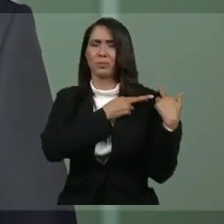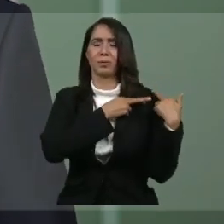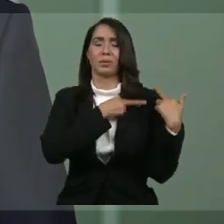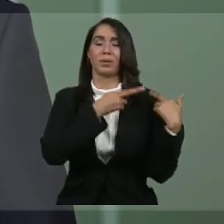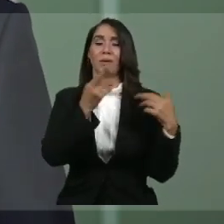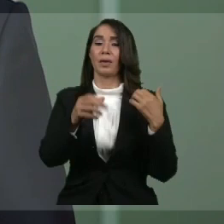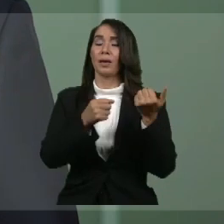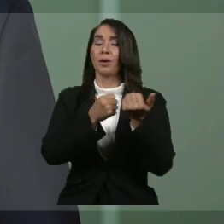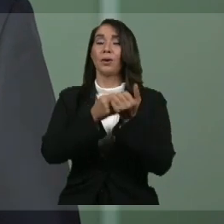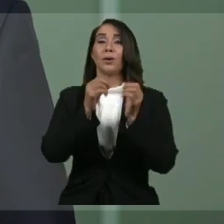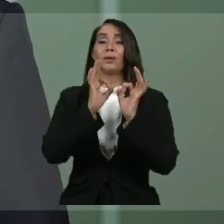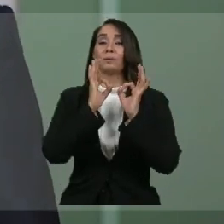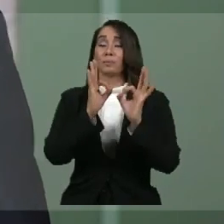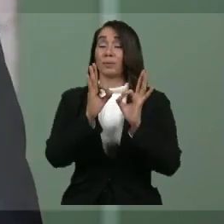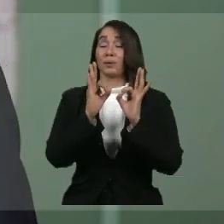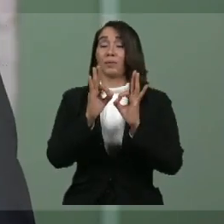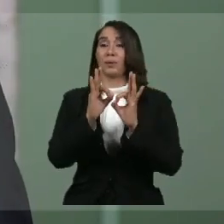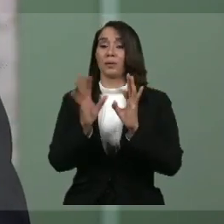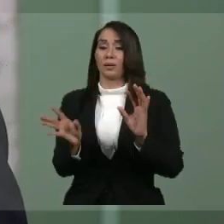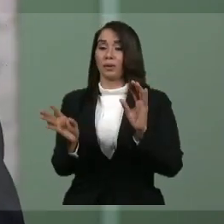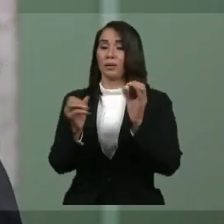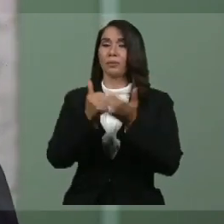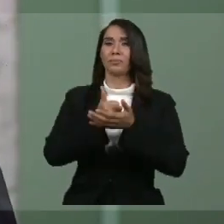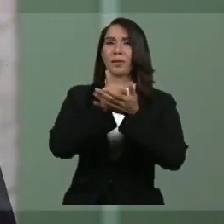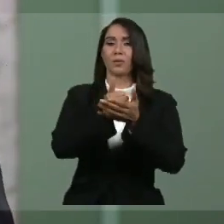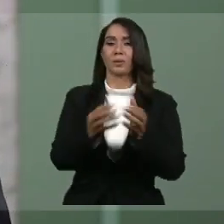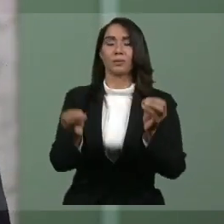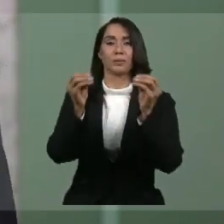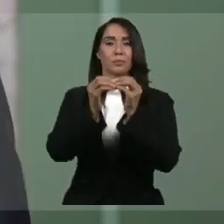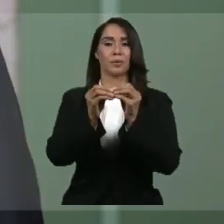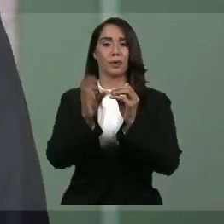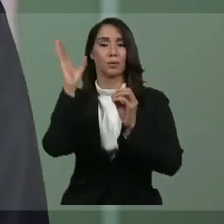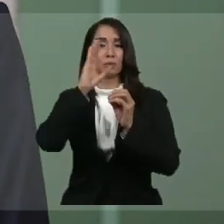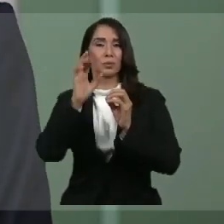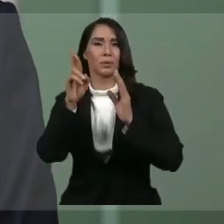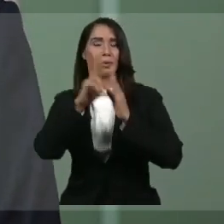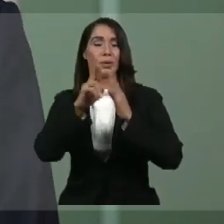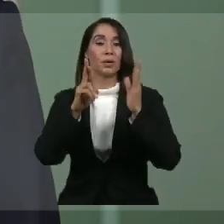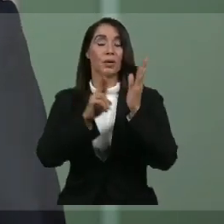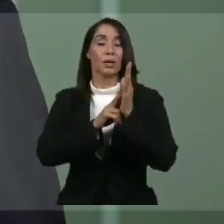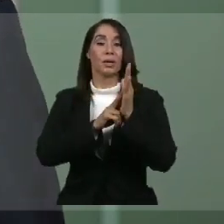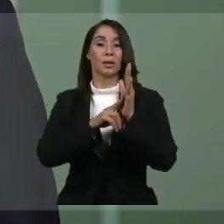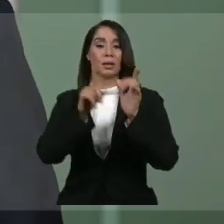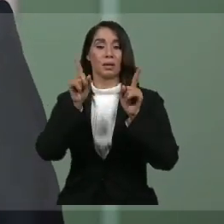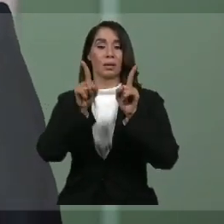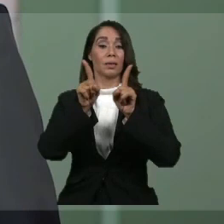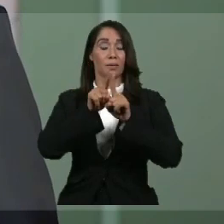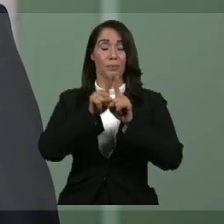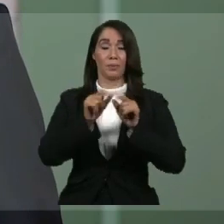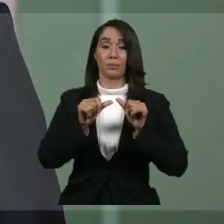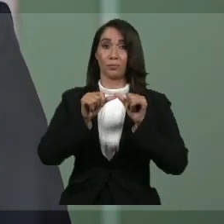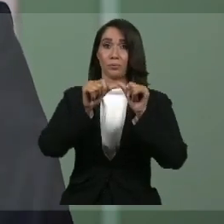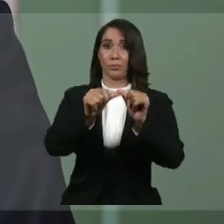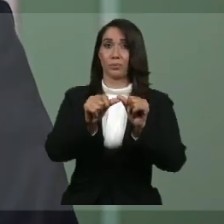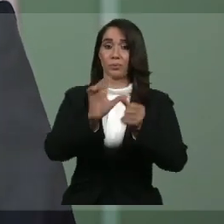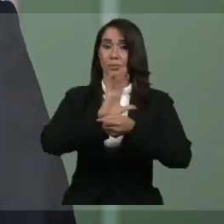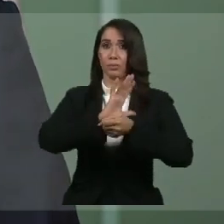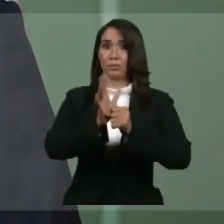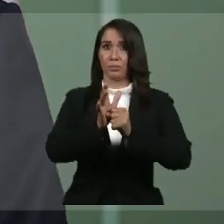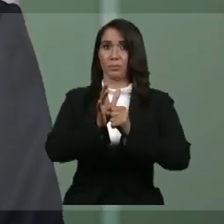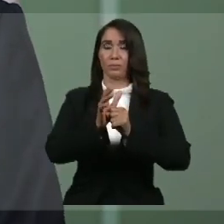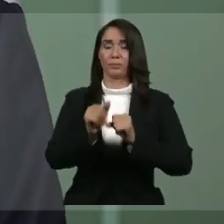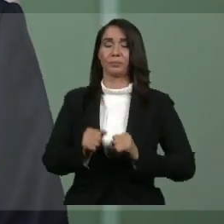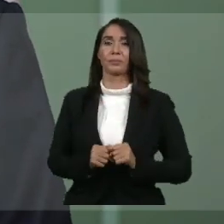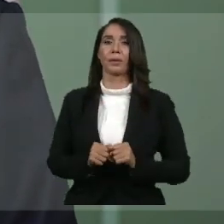con efectividad y sumando nuevas medidas diariamente de acuerdo a la evolución de la pandemia. Y eso